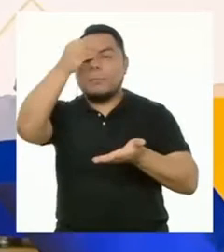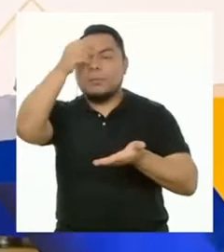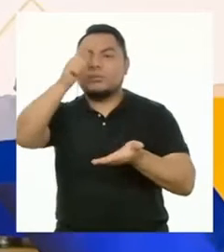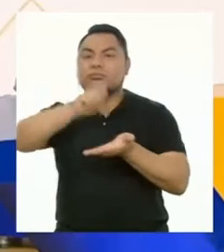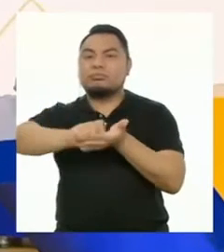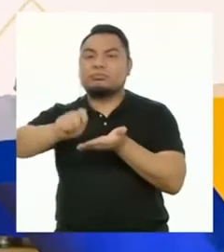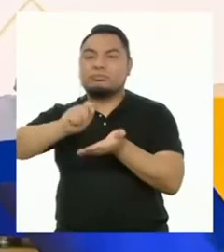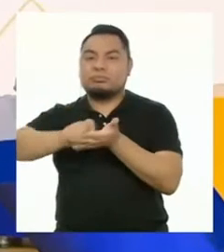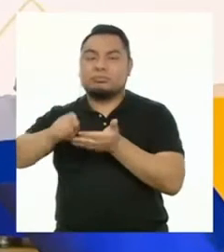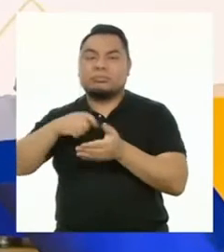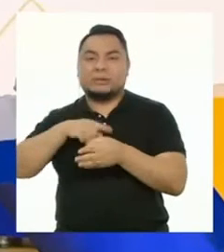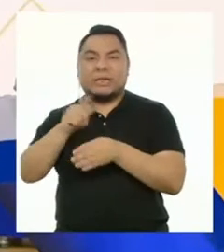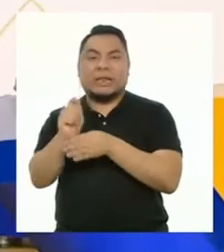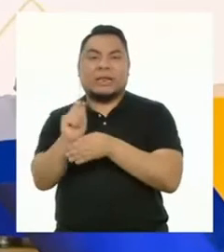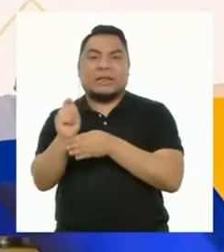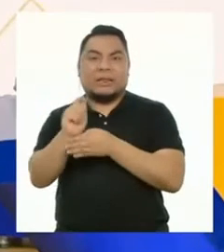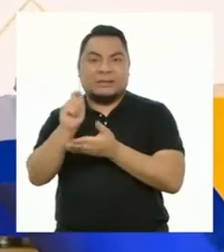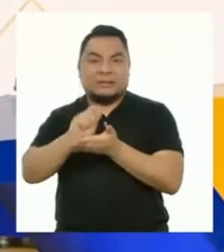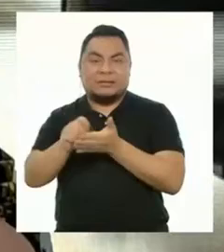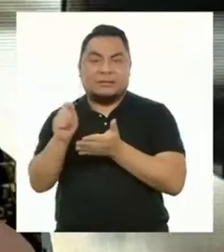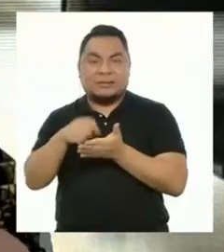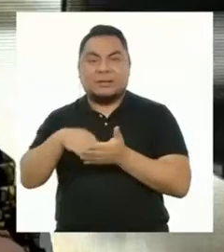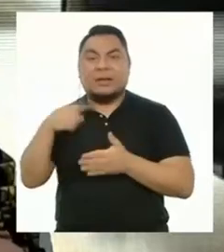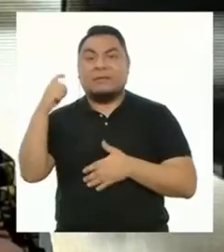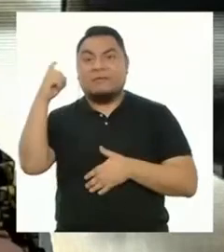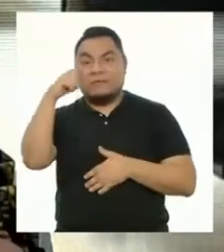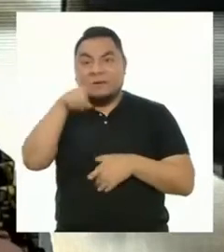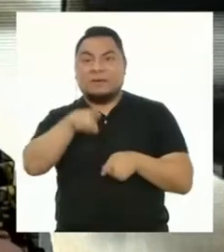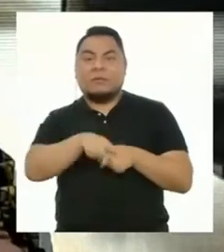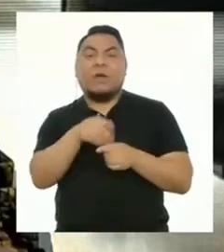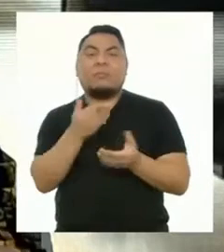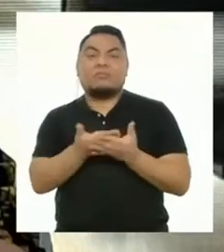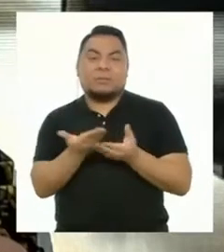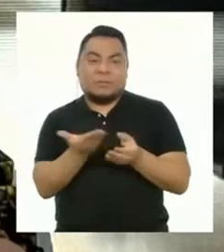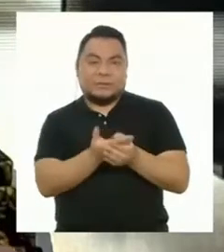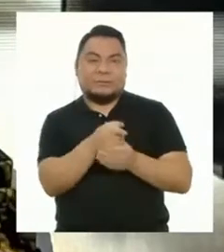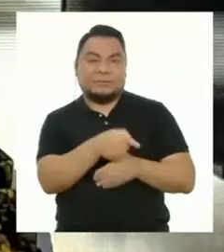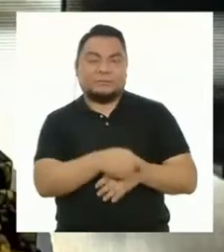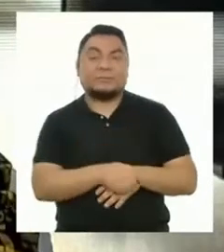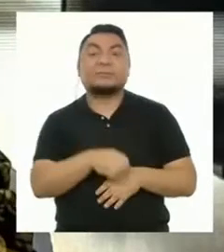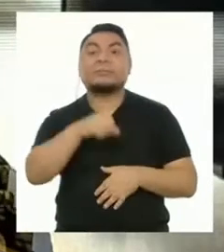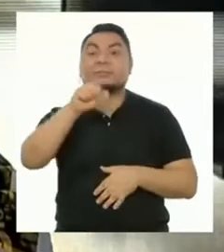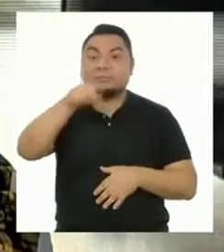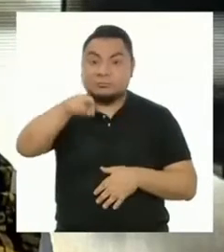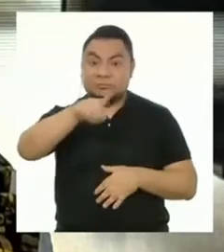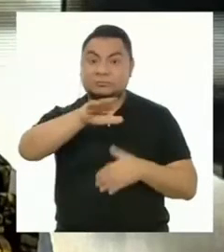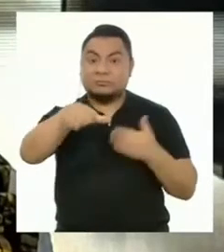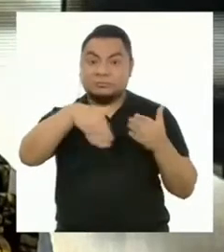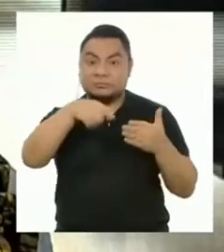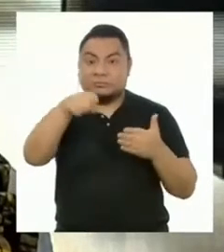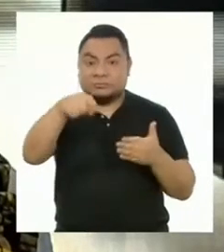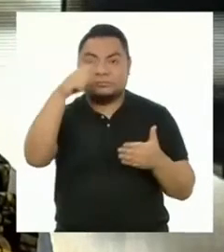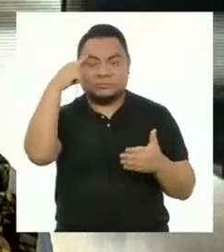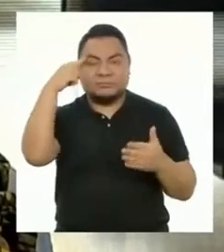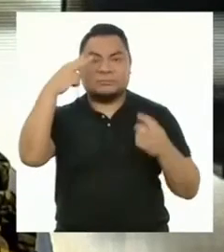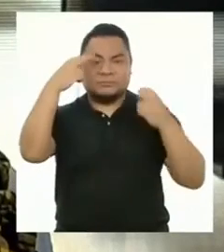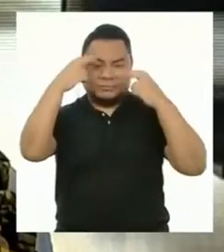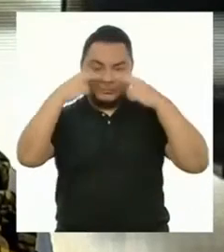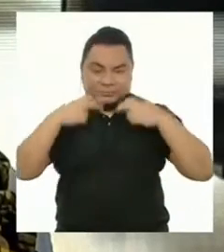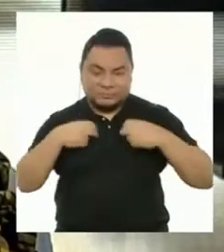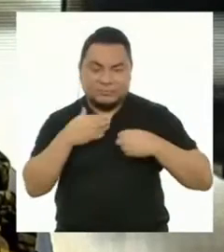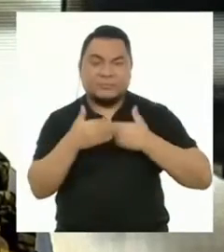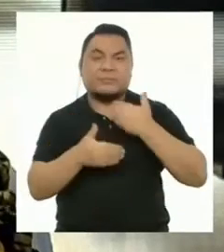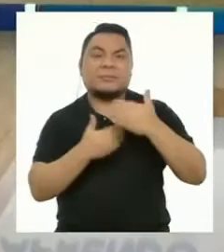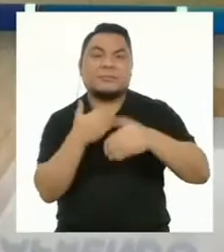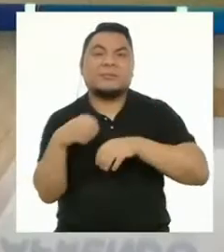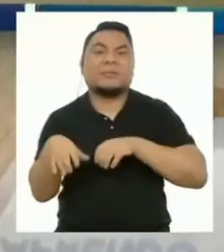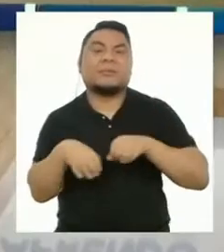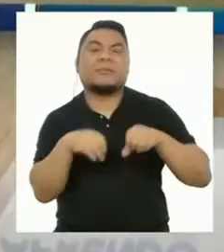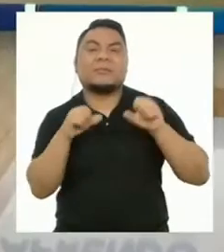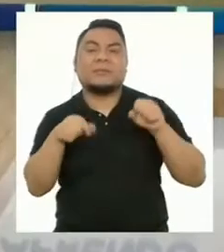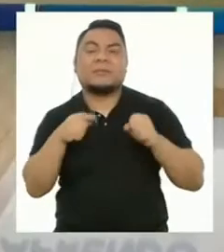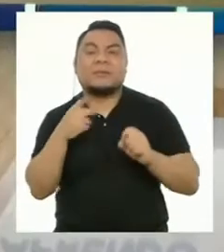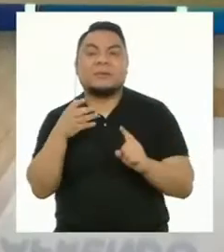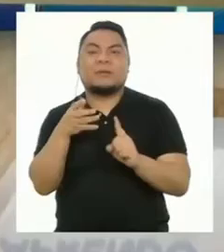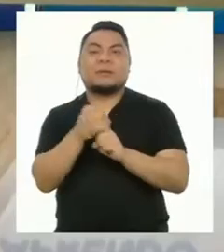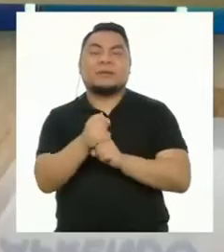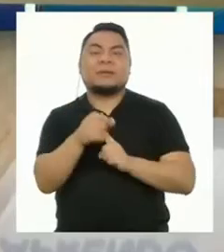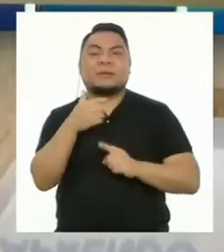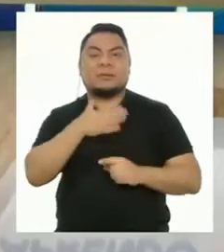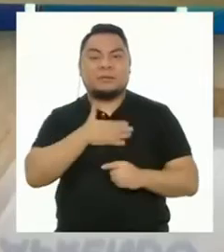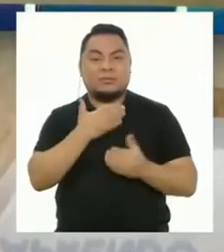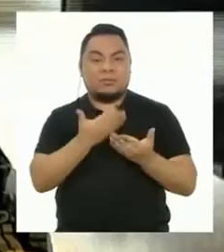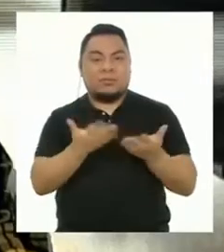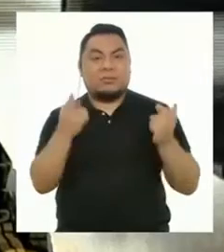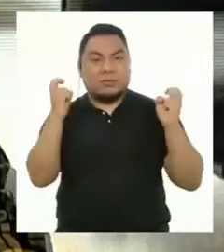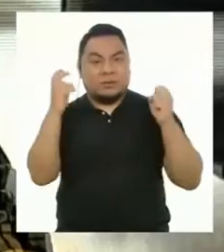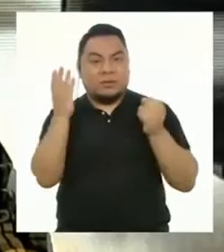aprendizajes y también de nuestras dificultades. Pues toda esa reflexión que acabas de hacer es la autoevaluación de los procesos realizados para obtener